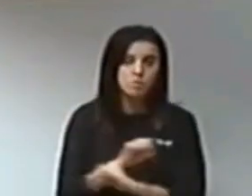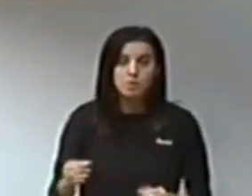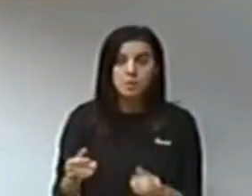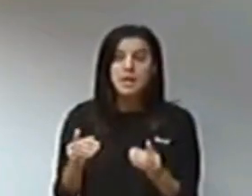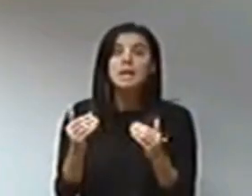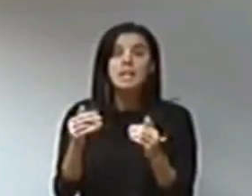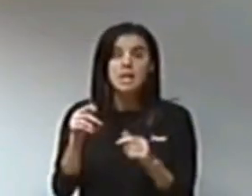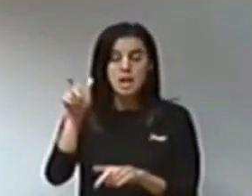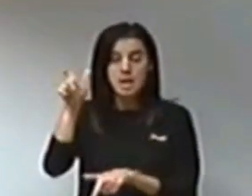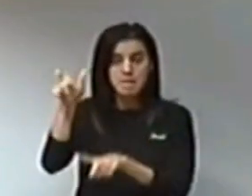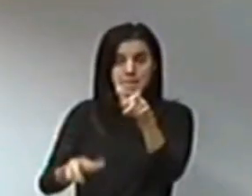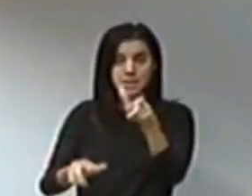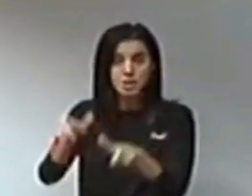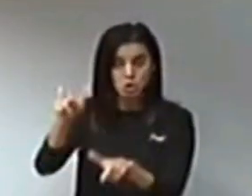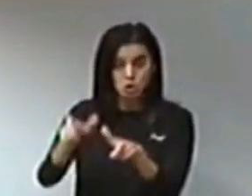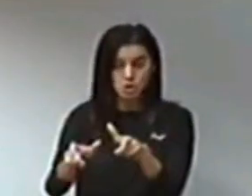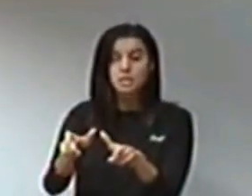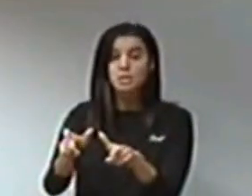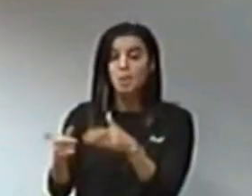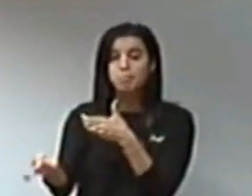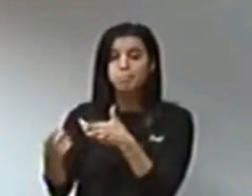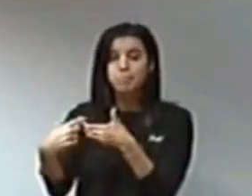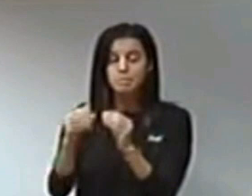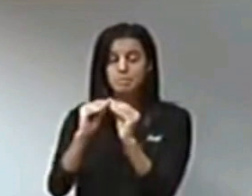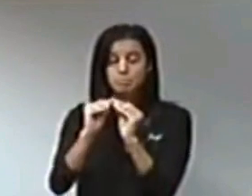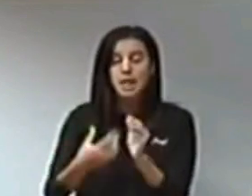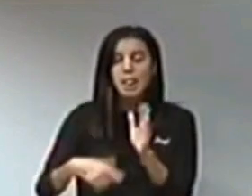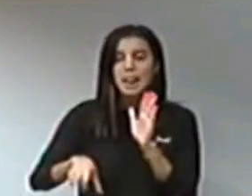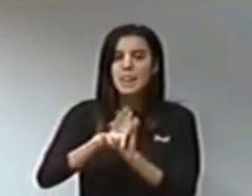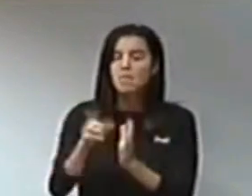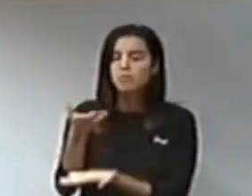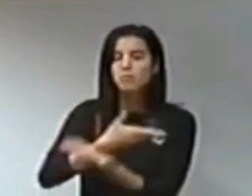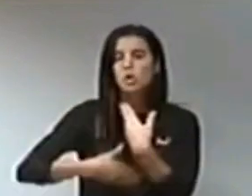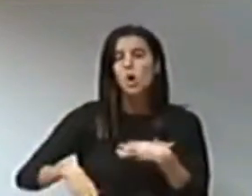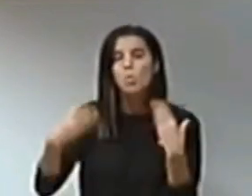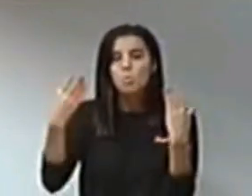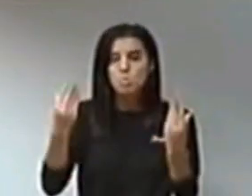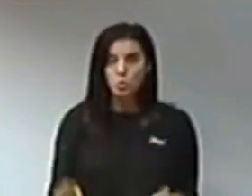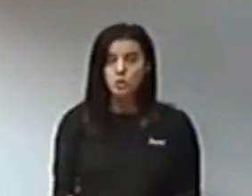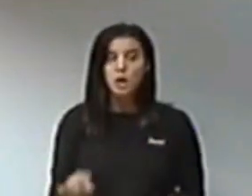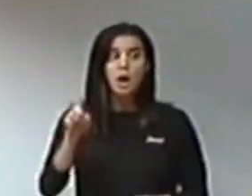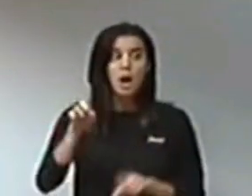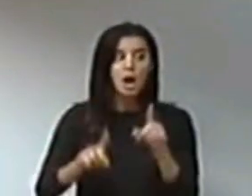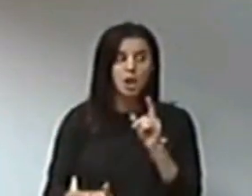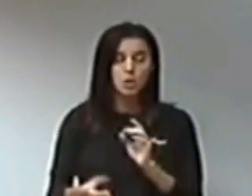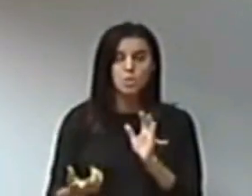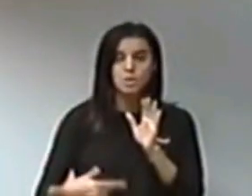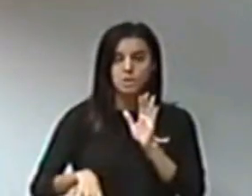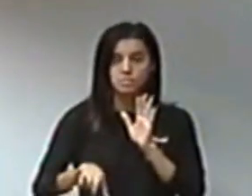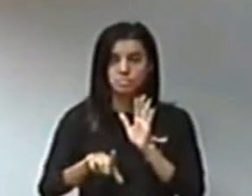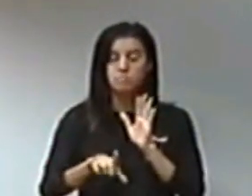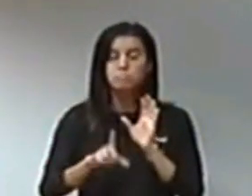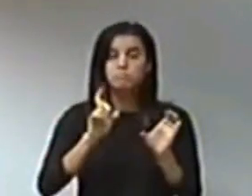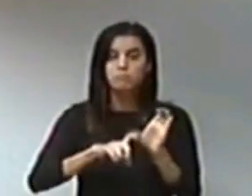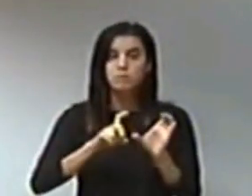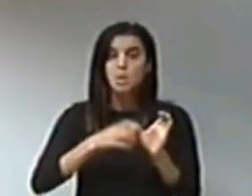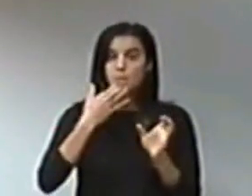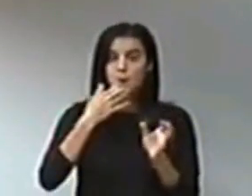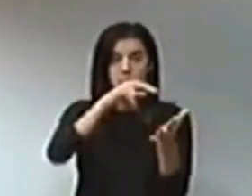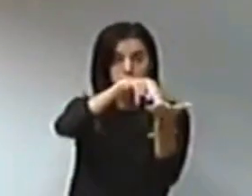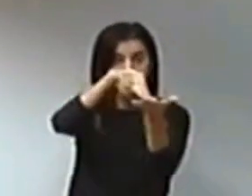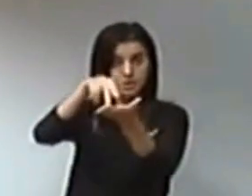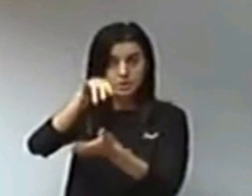generosamente en la realización de esta ley. Aquí se encuentran algunas de ellas, el presidente ya ha nombrado, a los